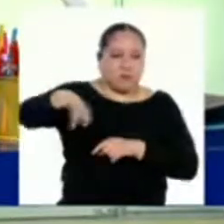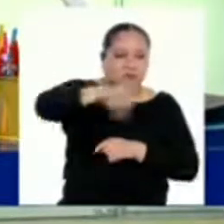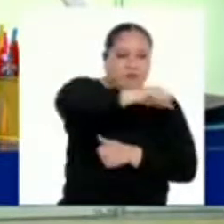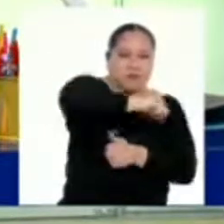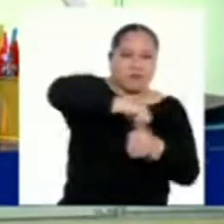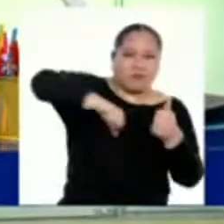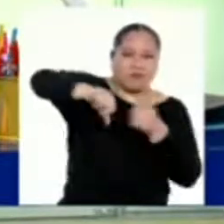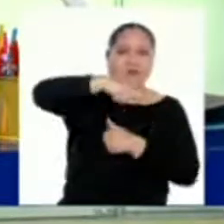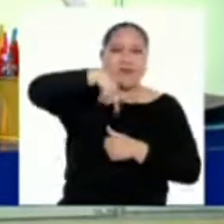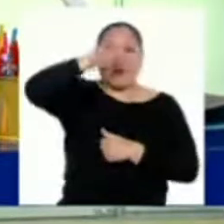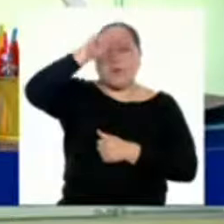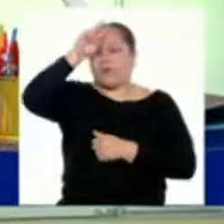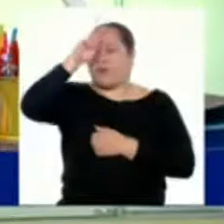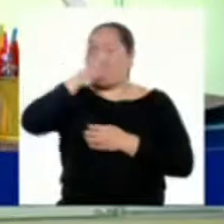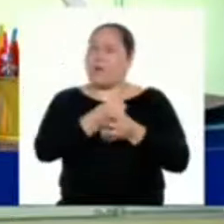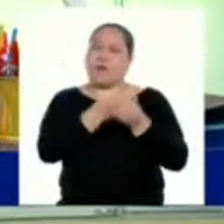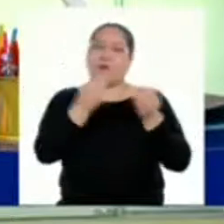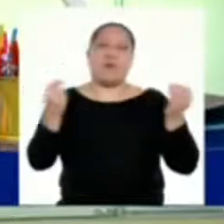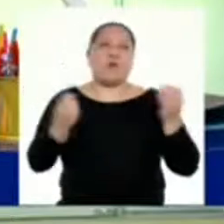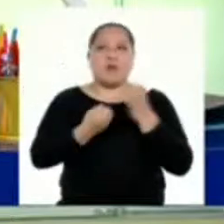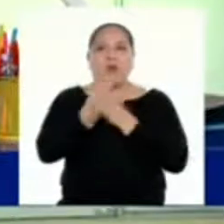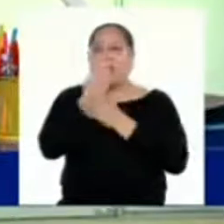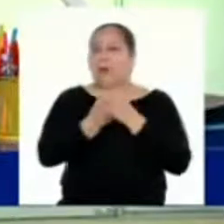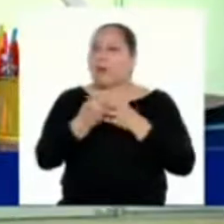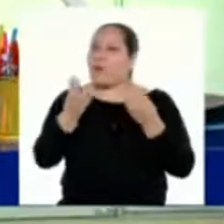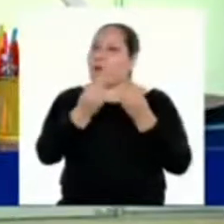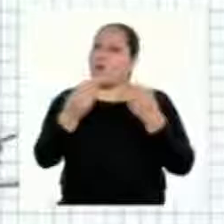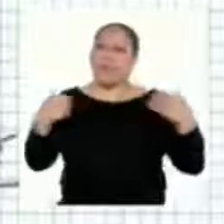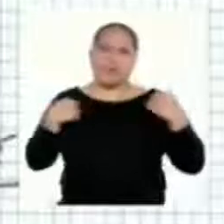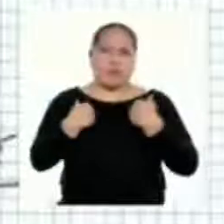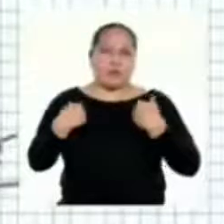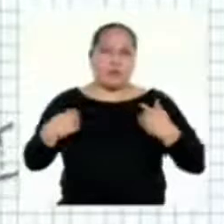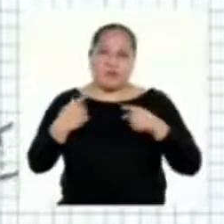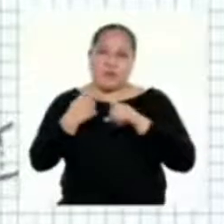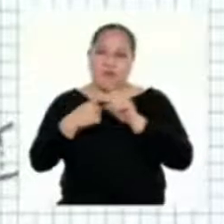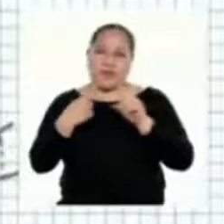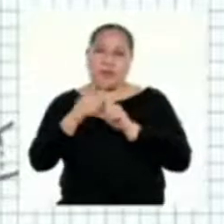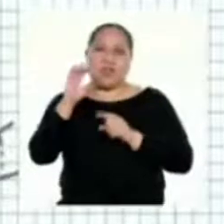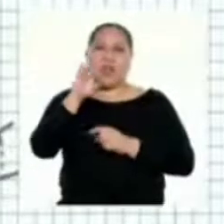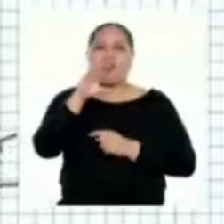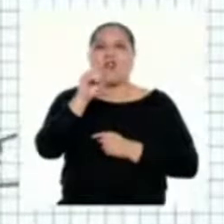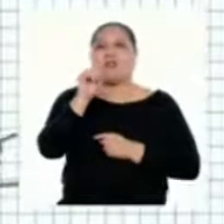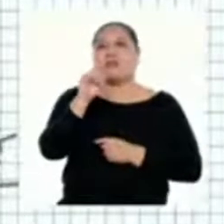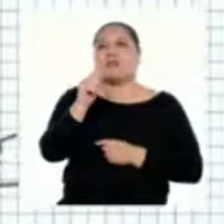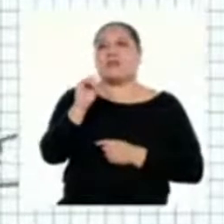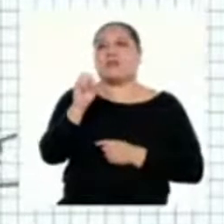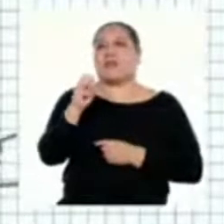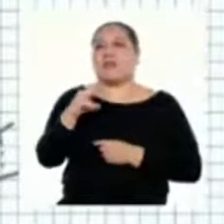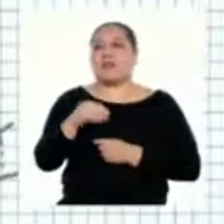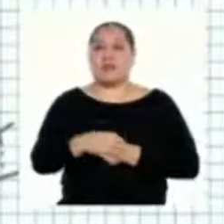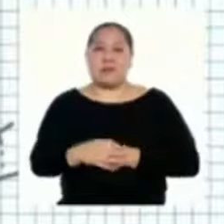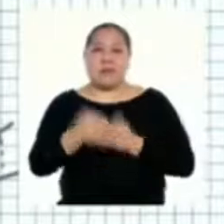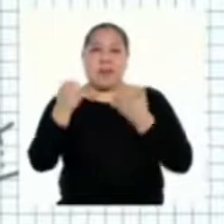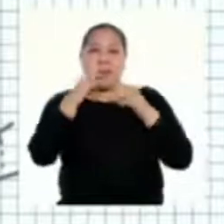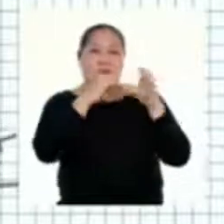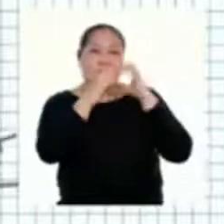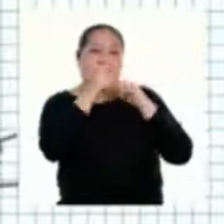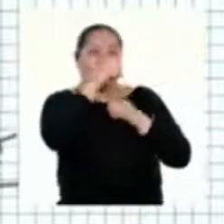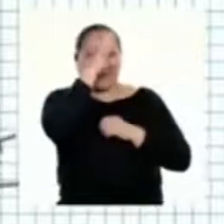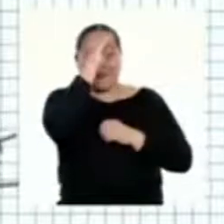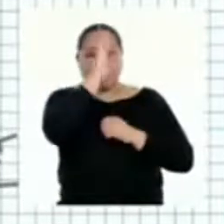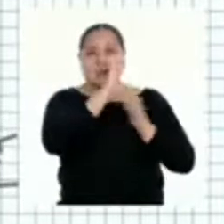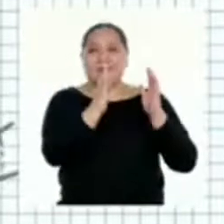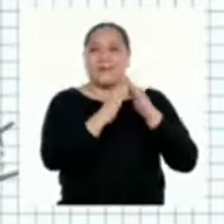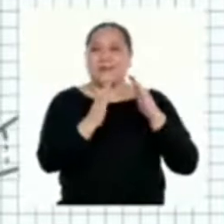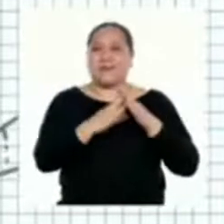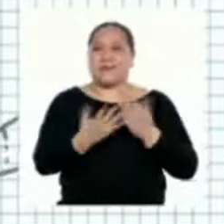muy rico en flora y fauna y ecosistemas. Ahora sí podemos conversar con las chicas y chicos en sus casas